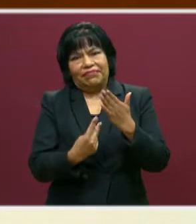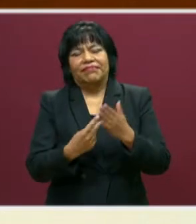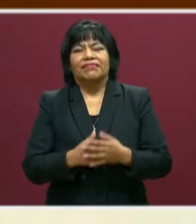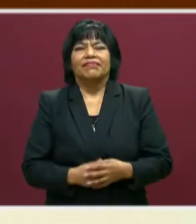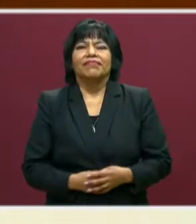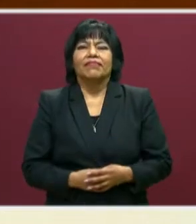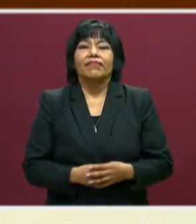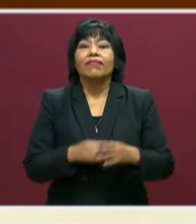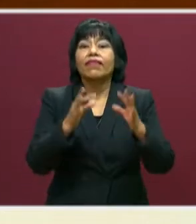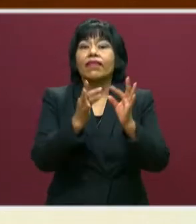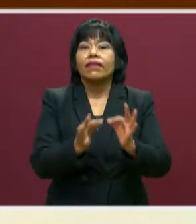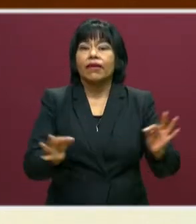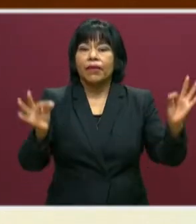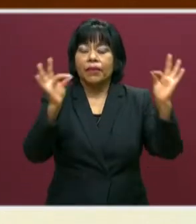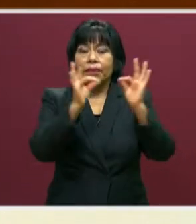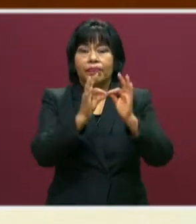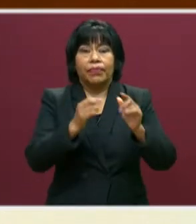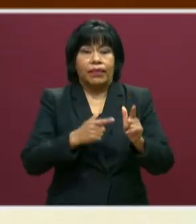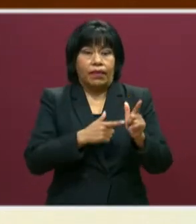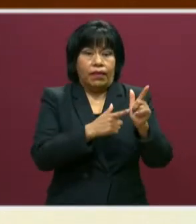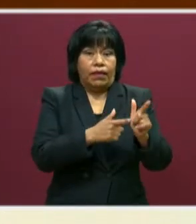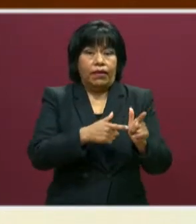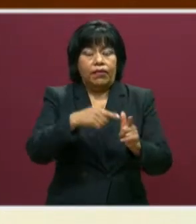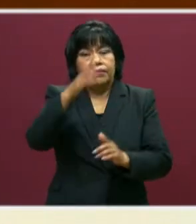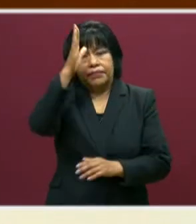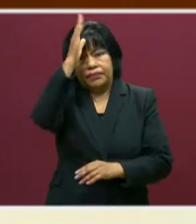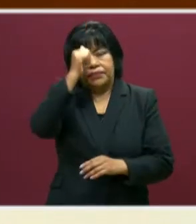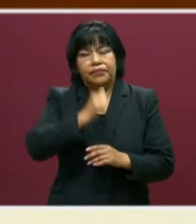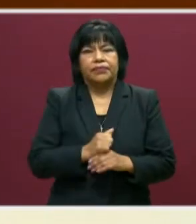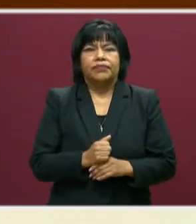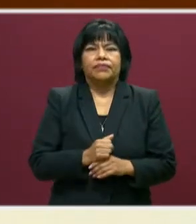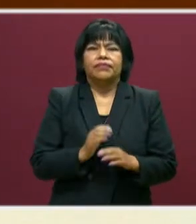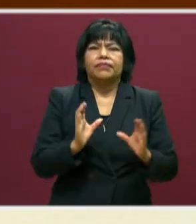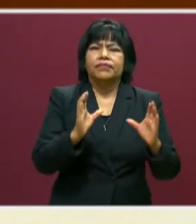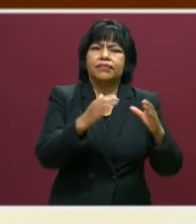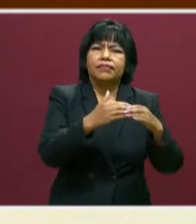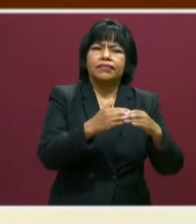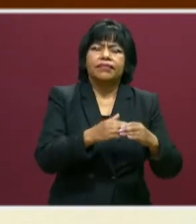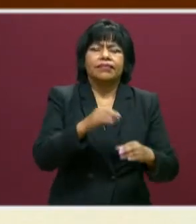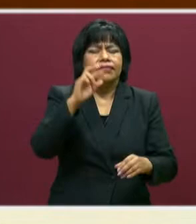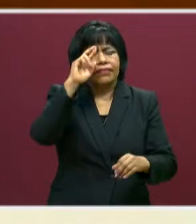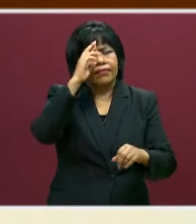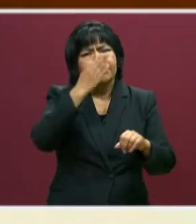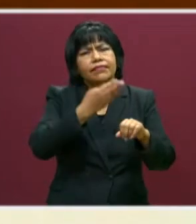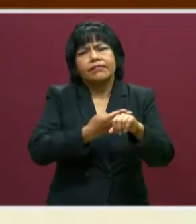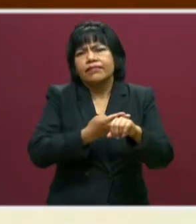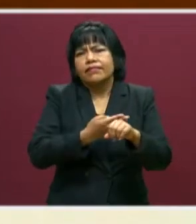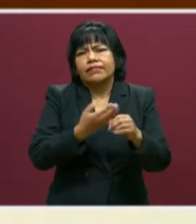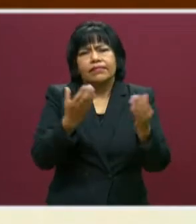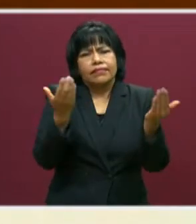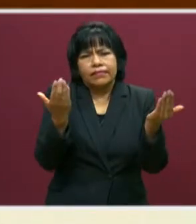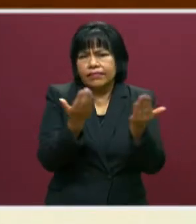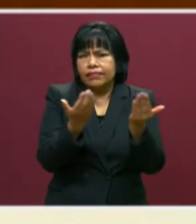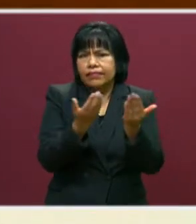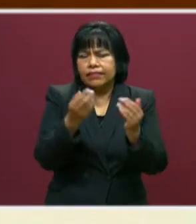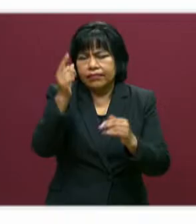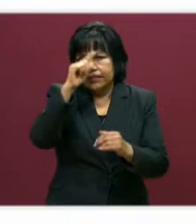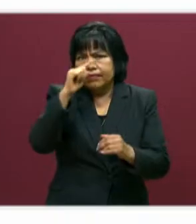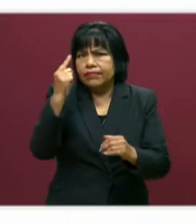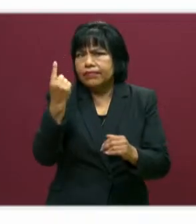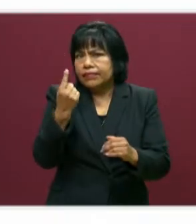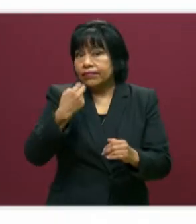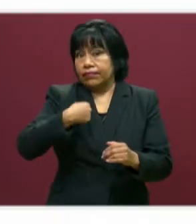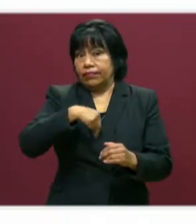Es muy importante continuar con este pacto comunitario. Hay que hacerlo con muchísima responsabilidad de verdad para que